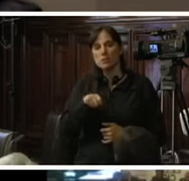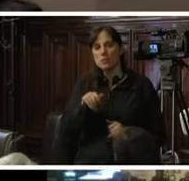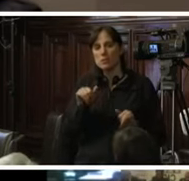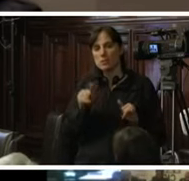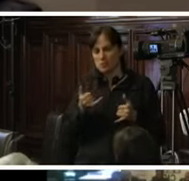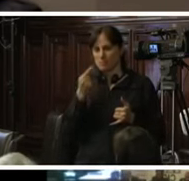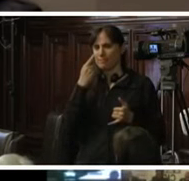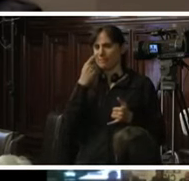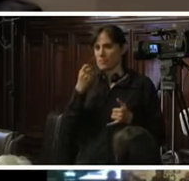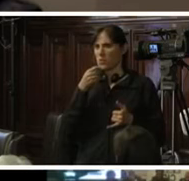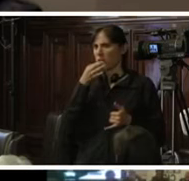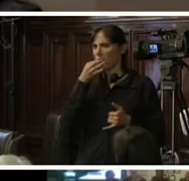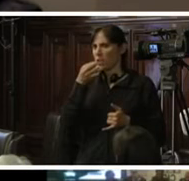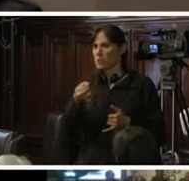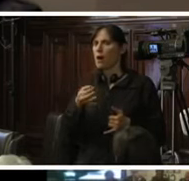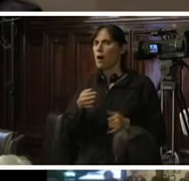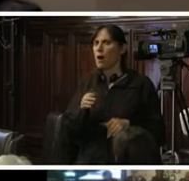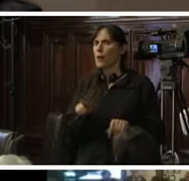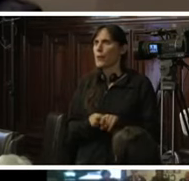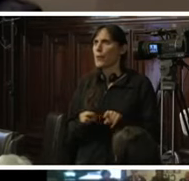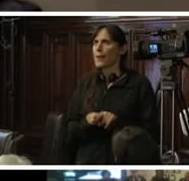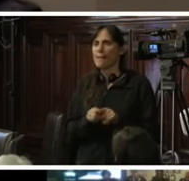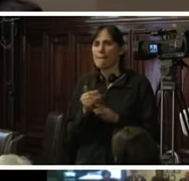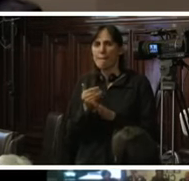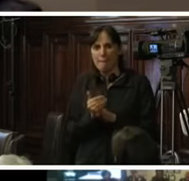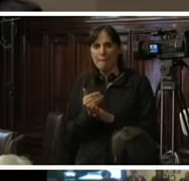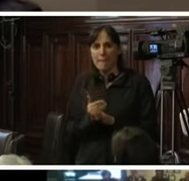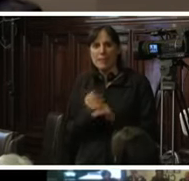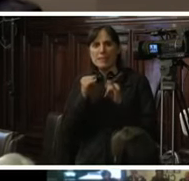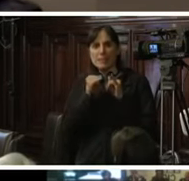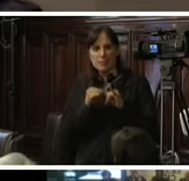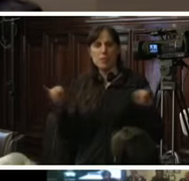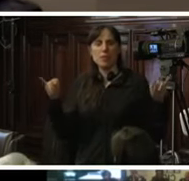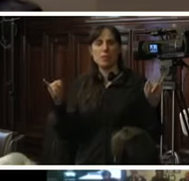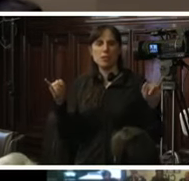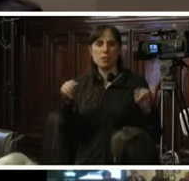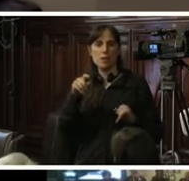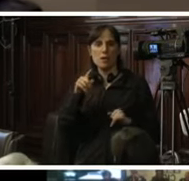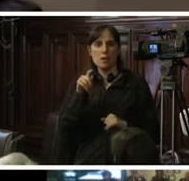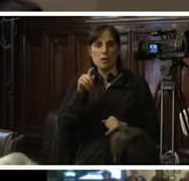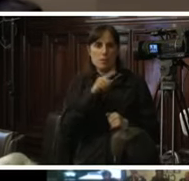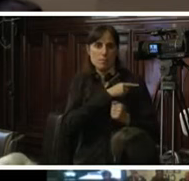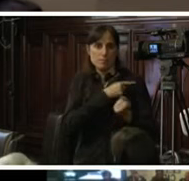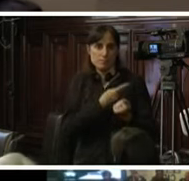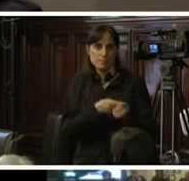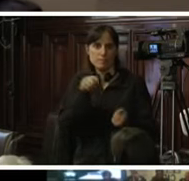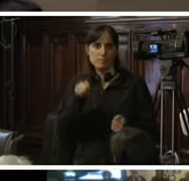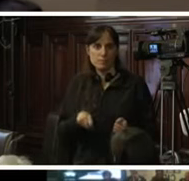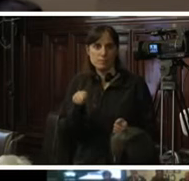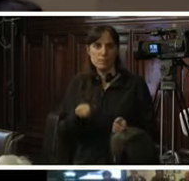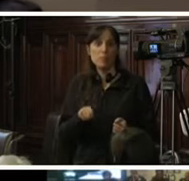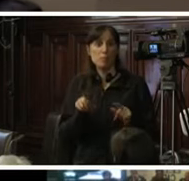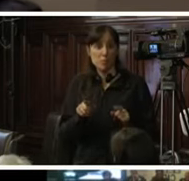estaría afectando la independencia judicial en su aspecto externo y el propio tribunal constitucional